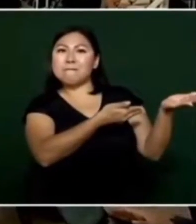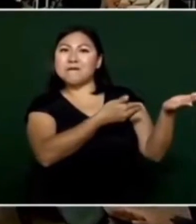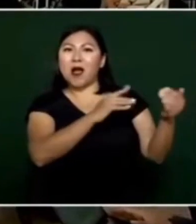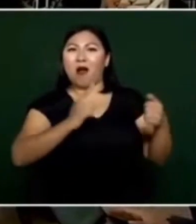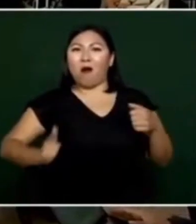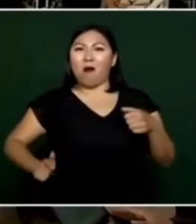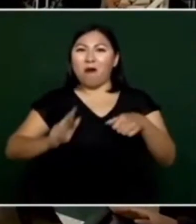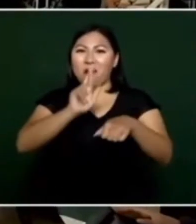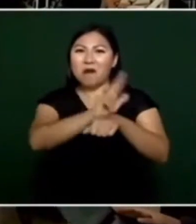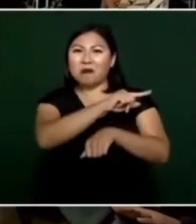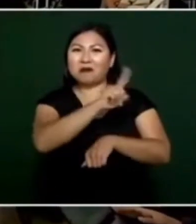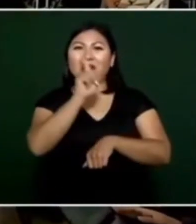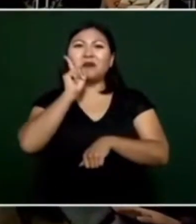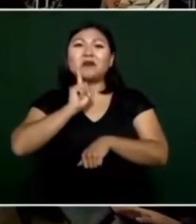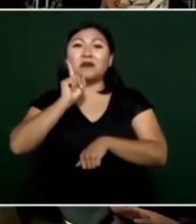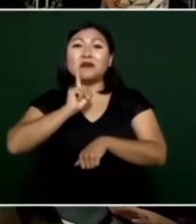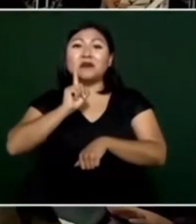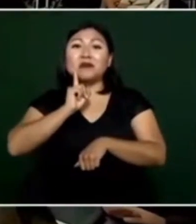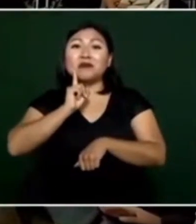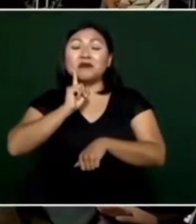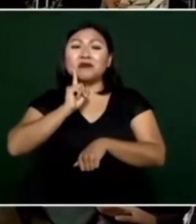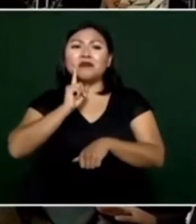ella no sería gobernadora